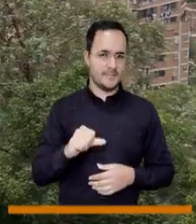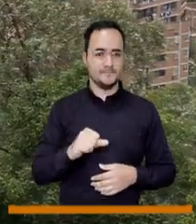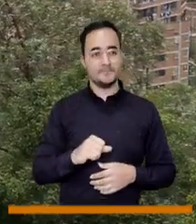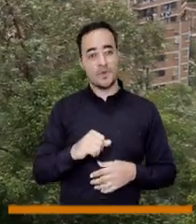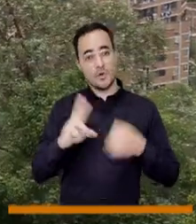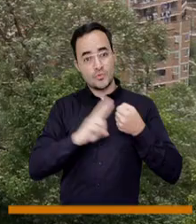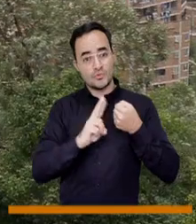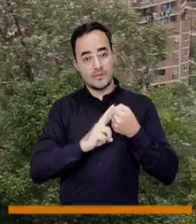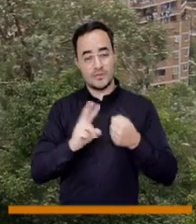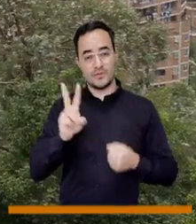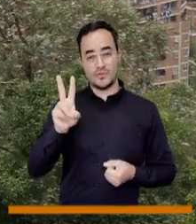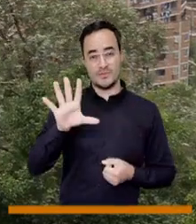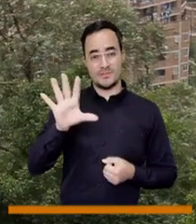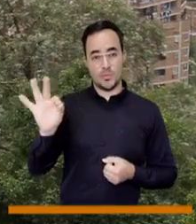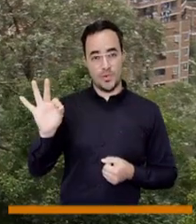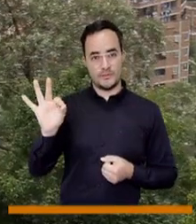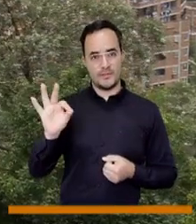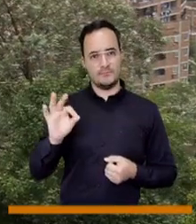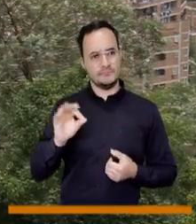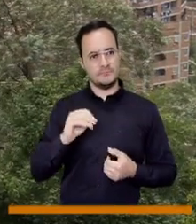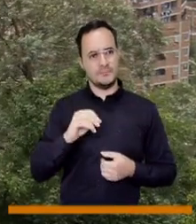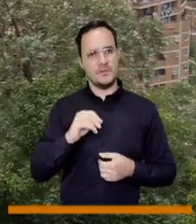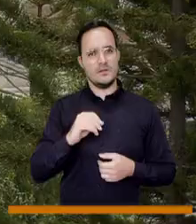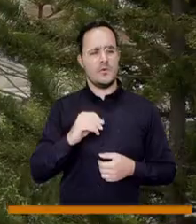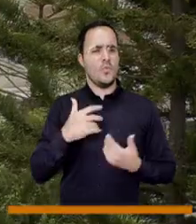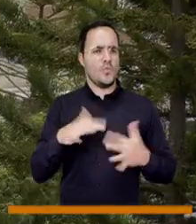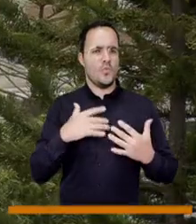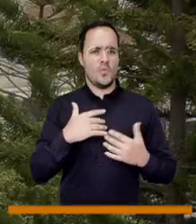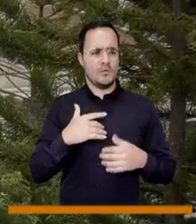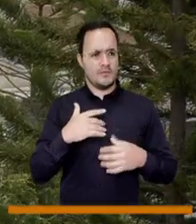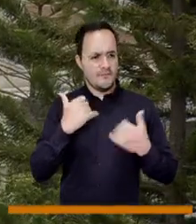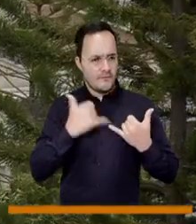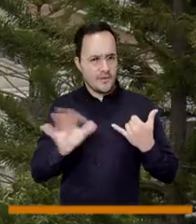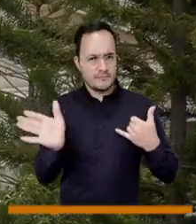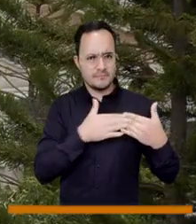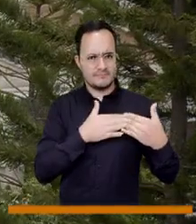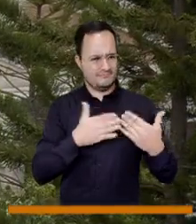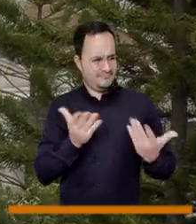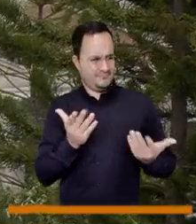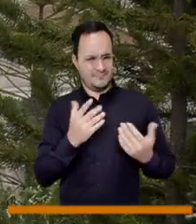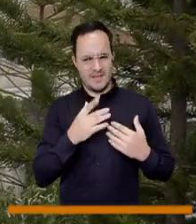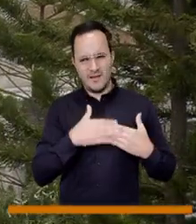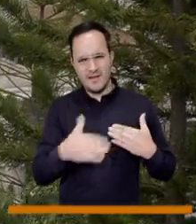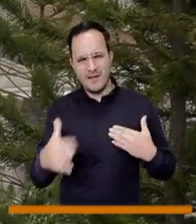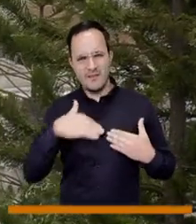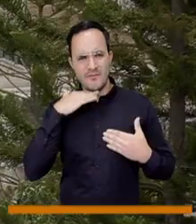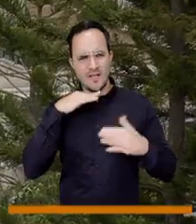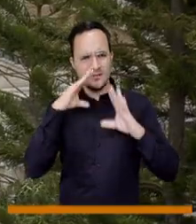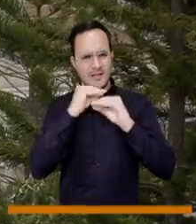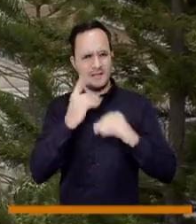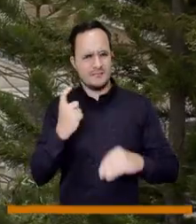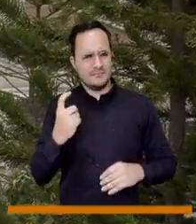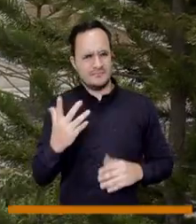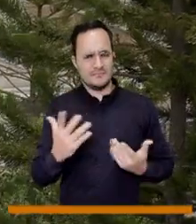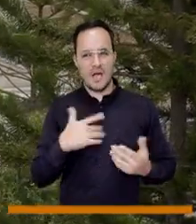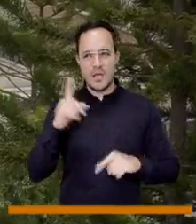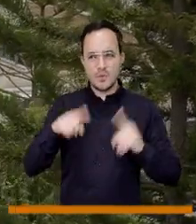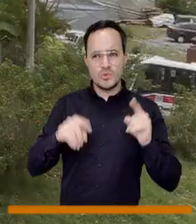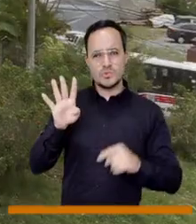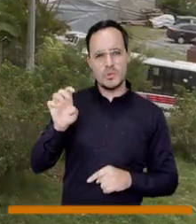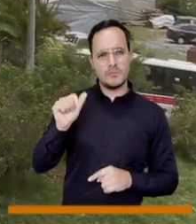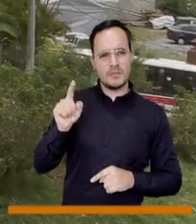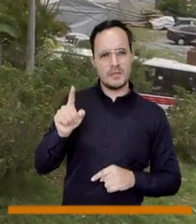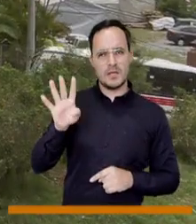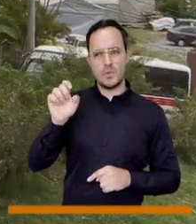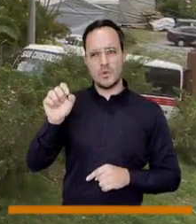porque la ruta es 2.50 y trabaja hasta muy temprana de la noche. La gente sale a trabajar a las 10 de la noche y